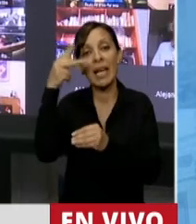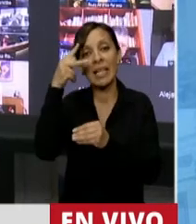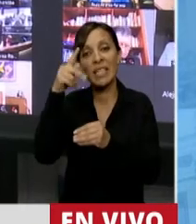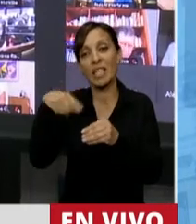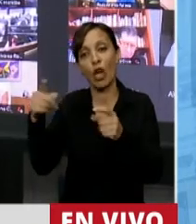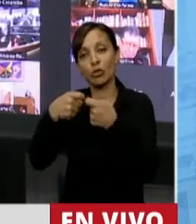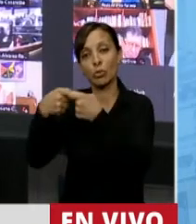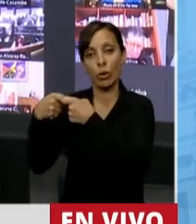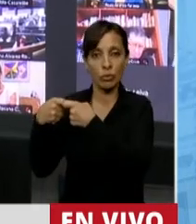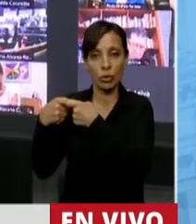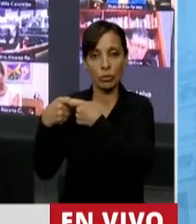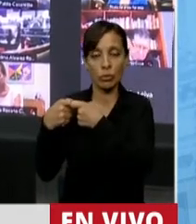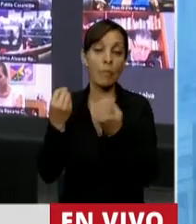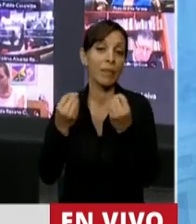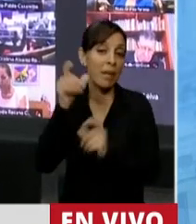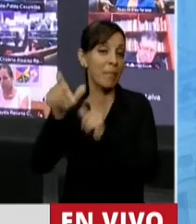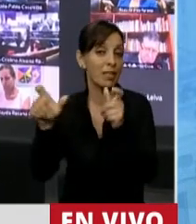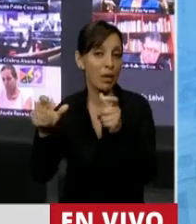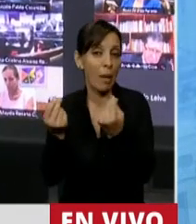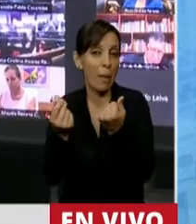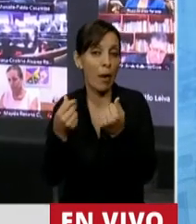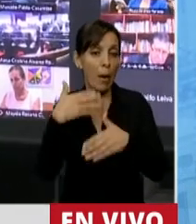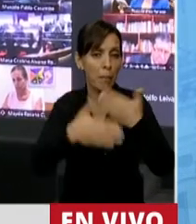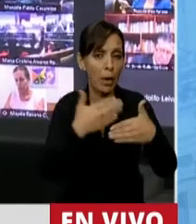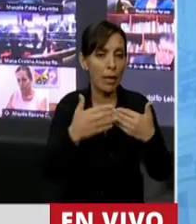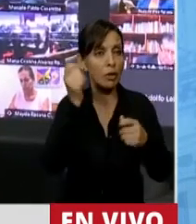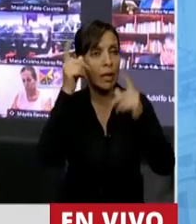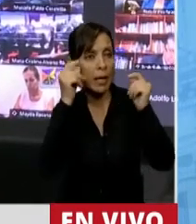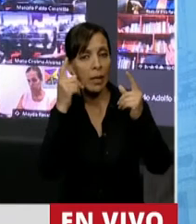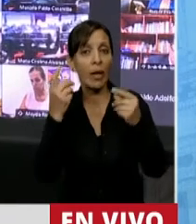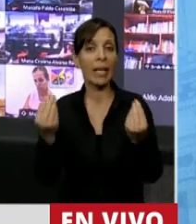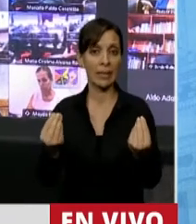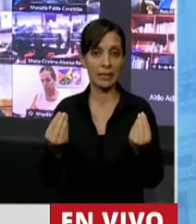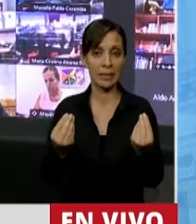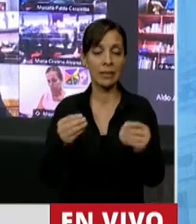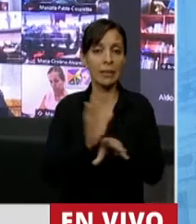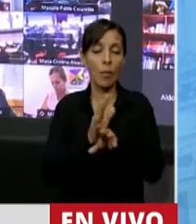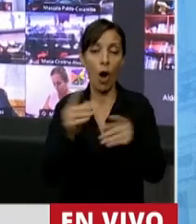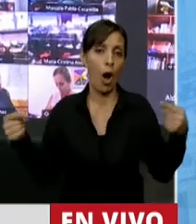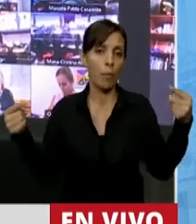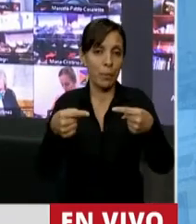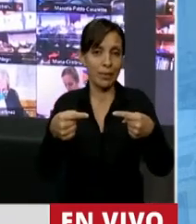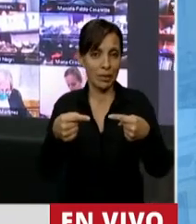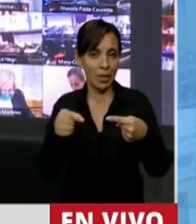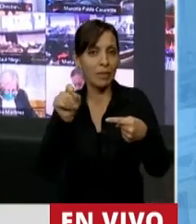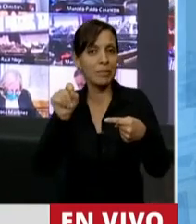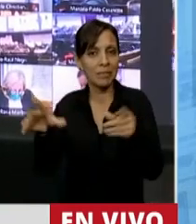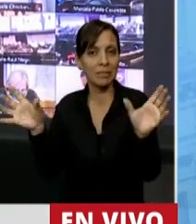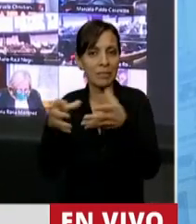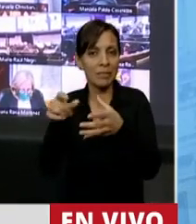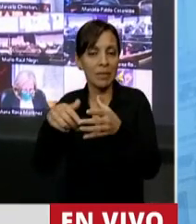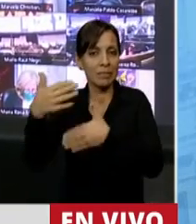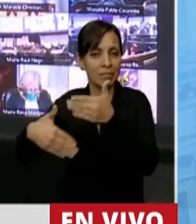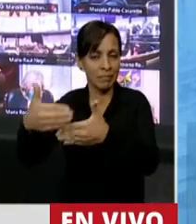séquito, porque las personas que valoran el progreso y la creatividad son la cara, la contracara de ese